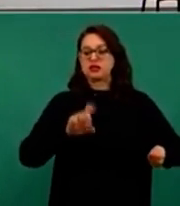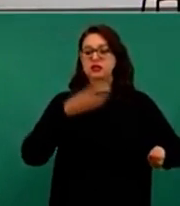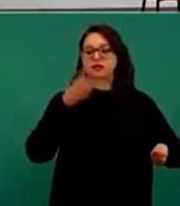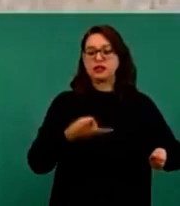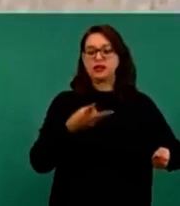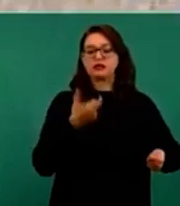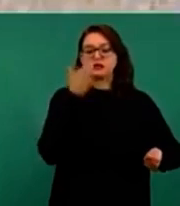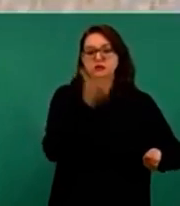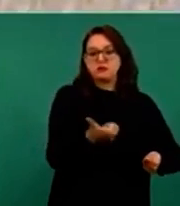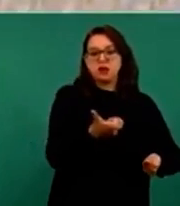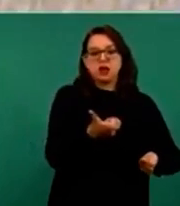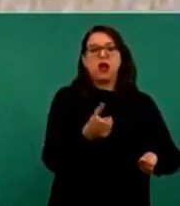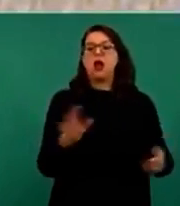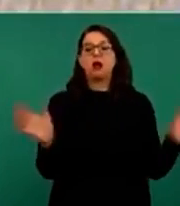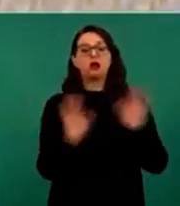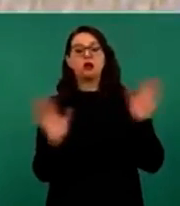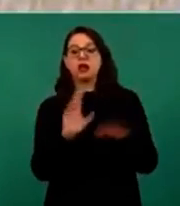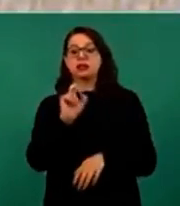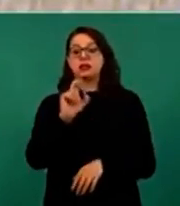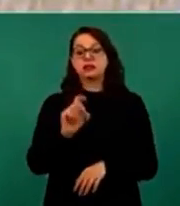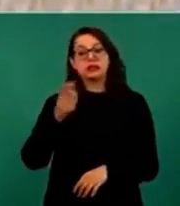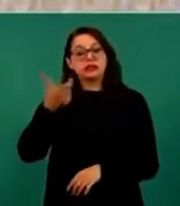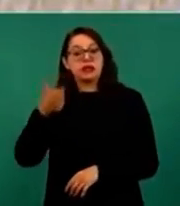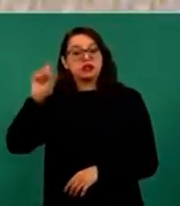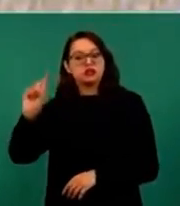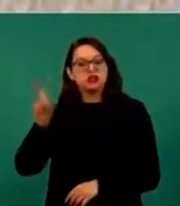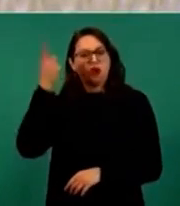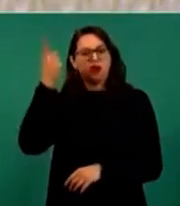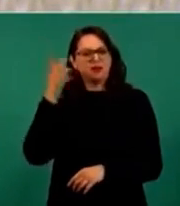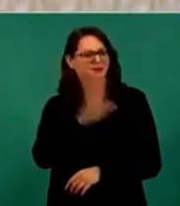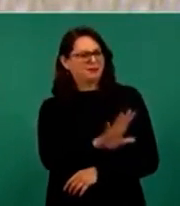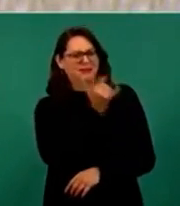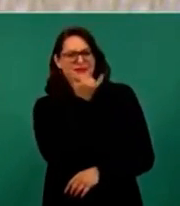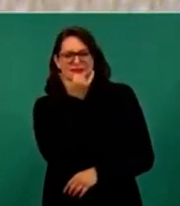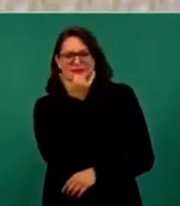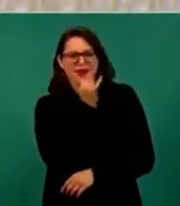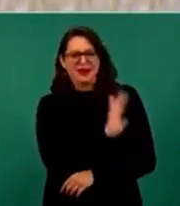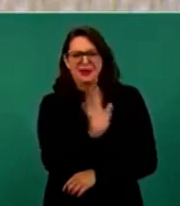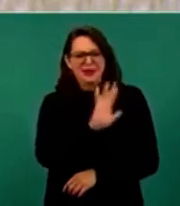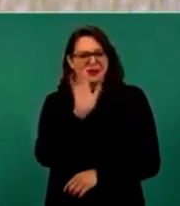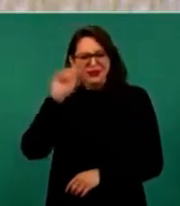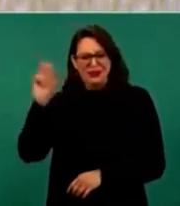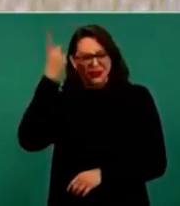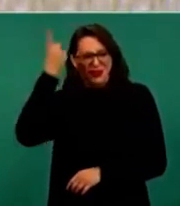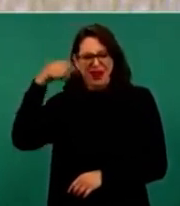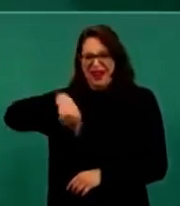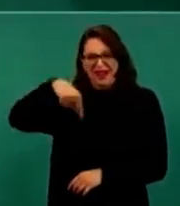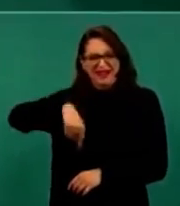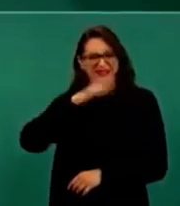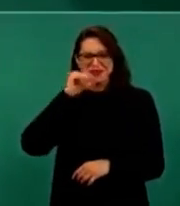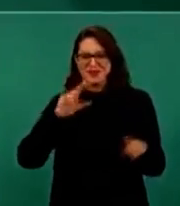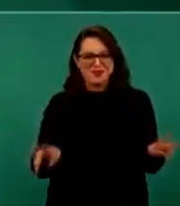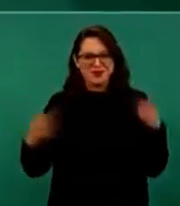la quisieron vender porque alegaban que era 33 dólares. No se puede vender en ninguna moneda que no sean pesos mexicanos.